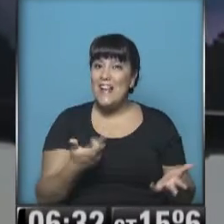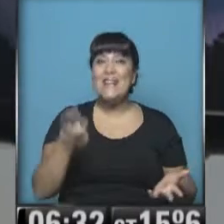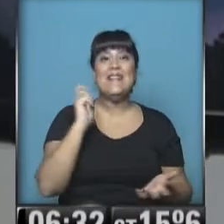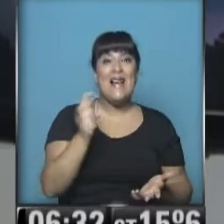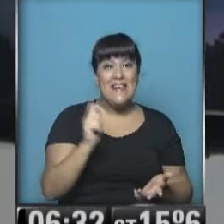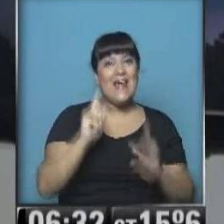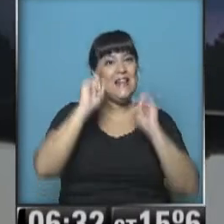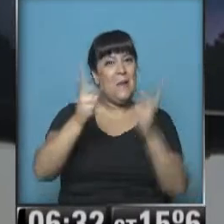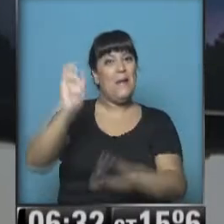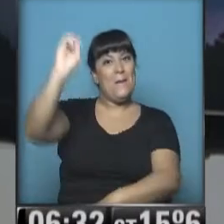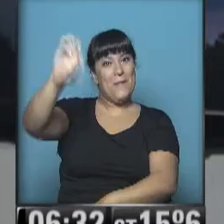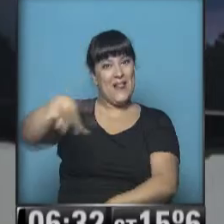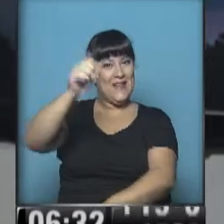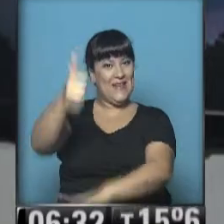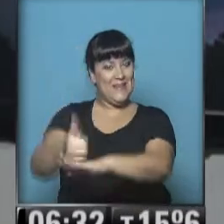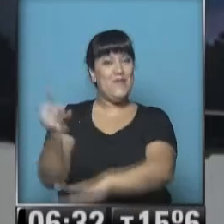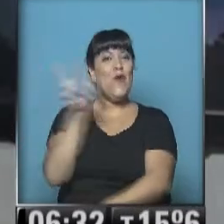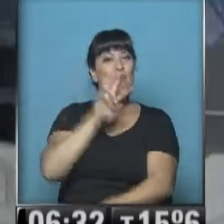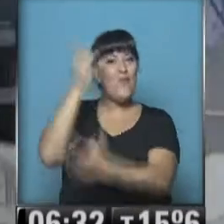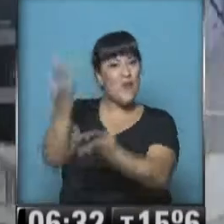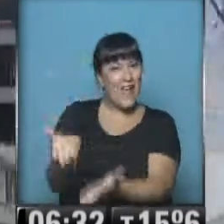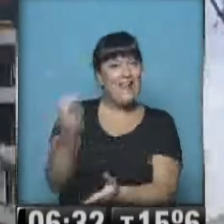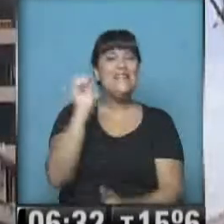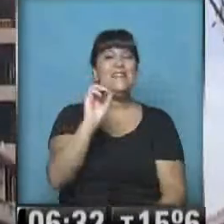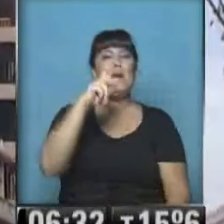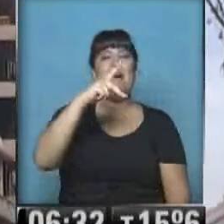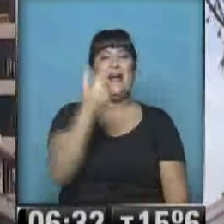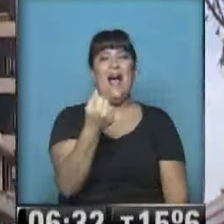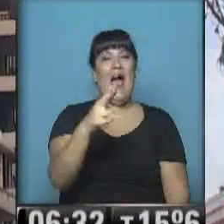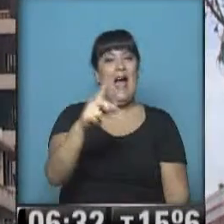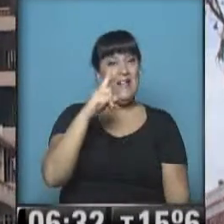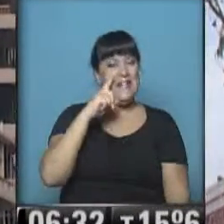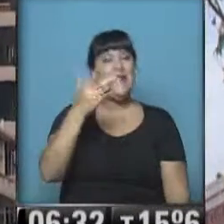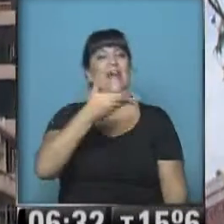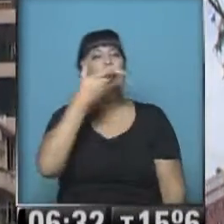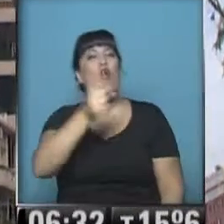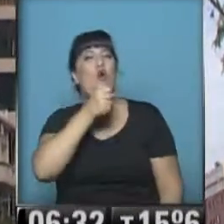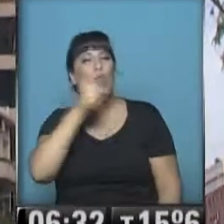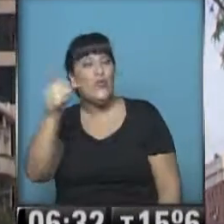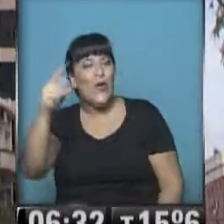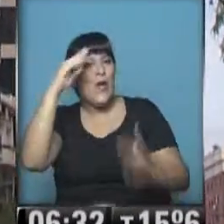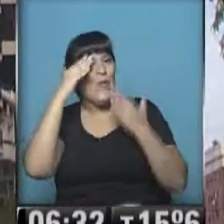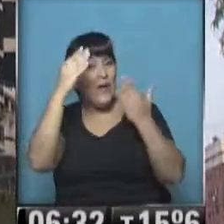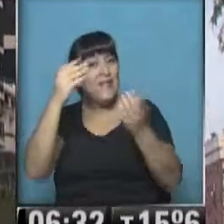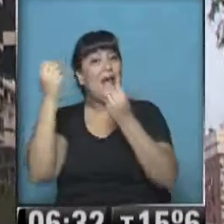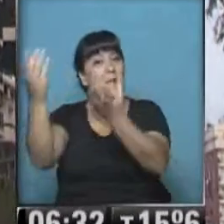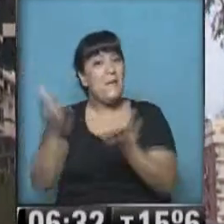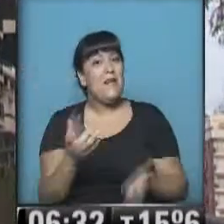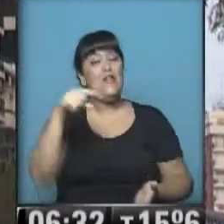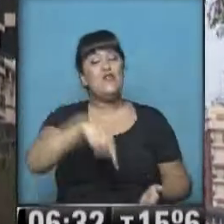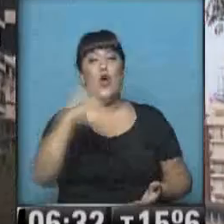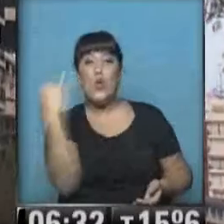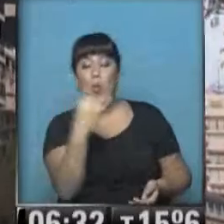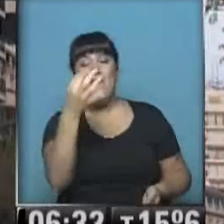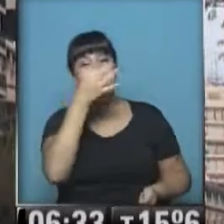es la presencia de ella. ¡Cari! Hola, Nadia. Muy buen día. Bienvenidos a este jueves 20 de